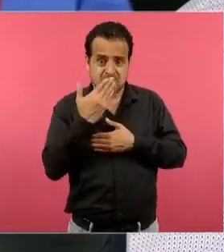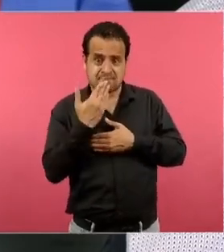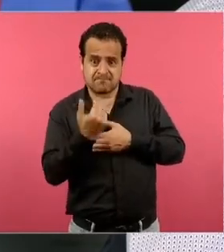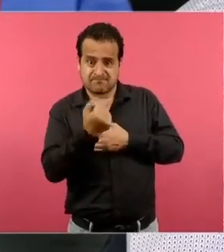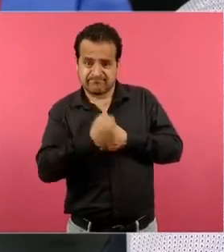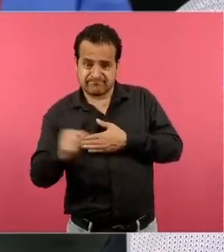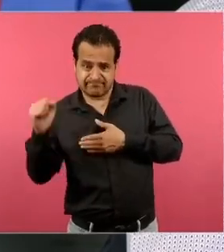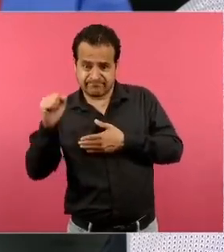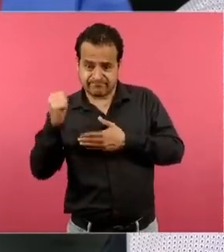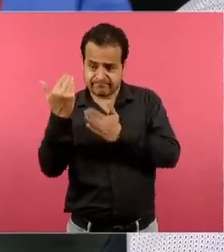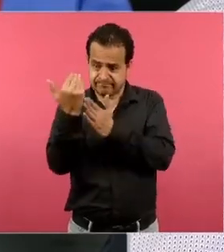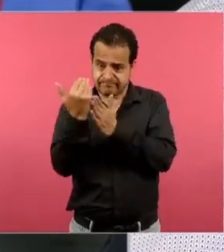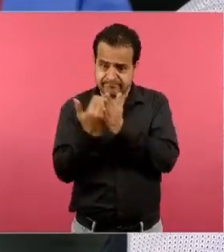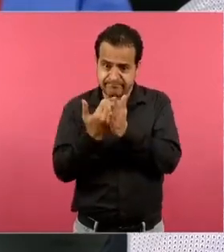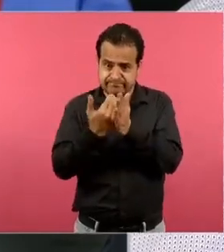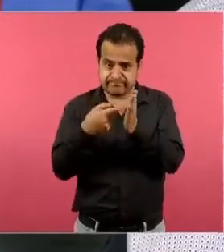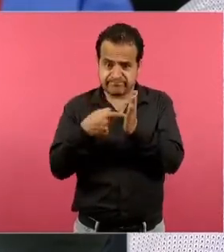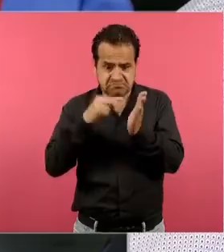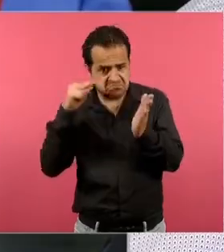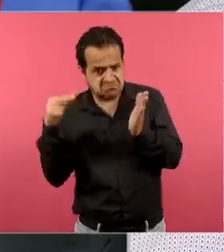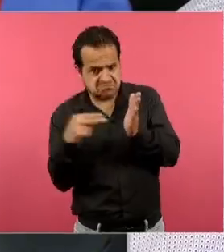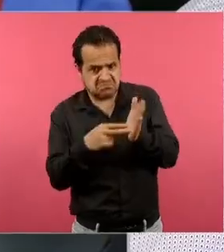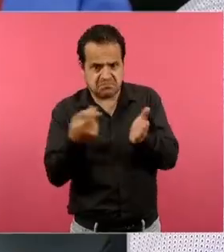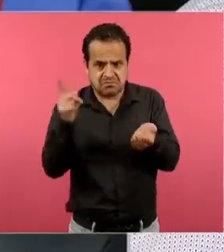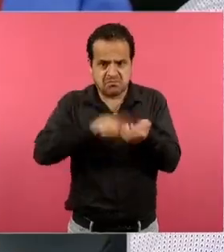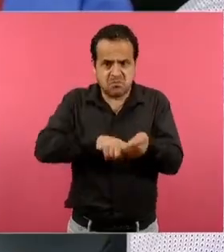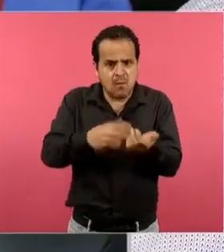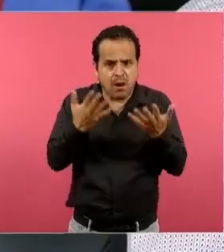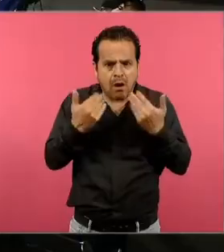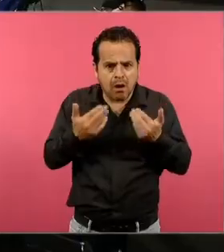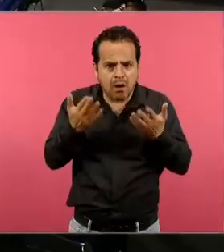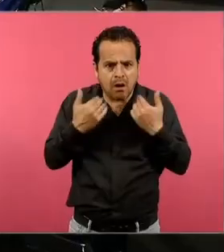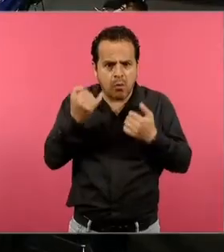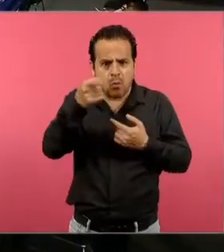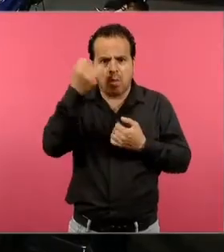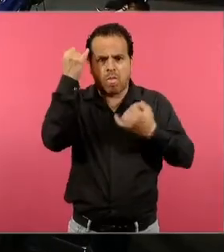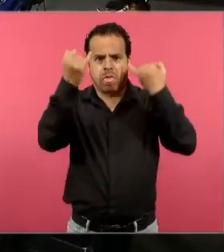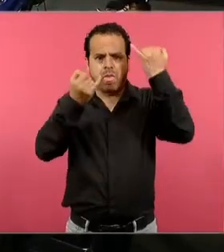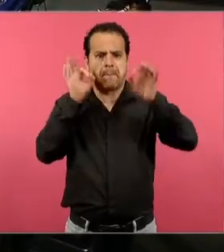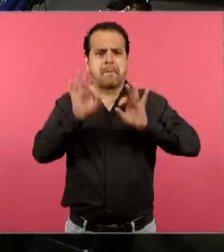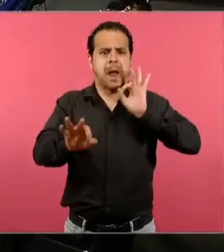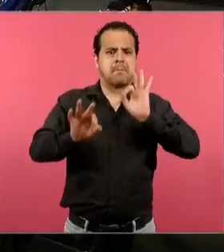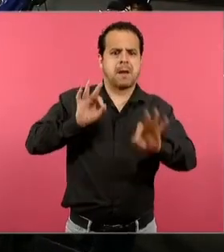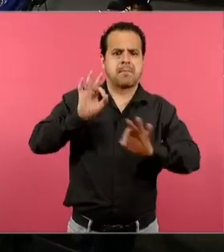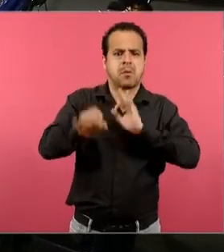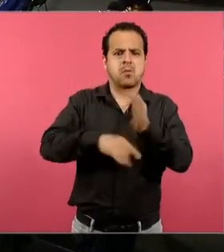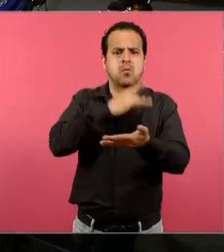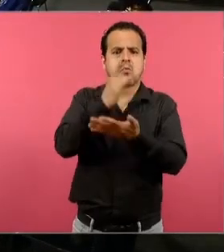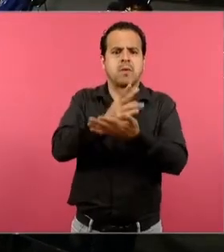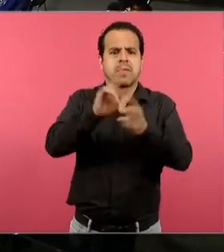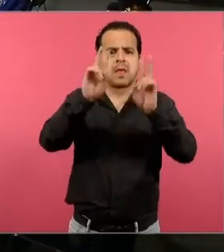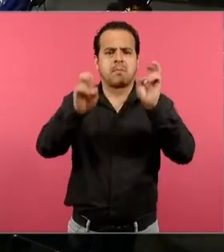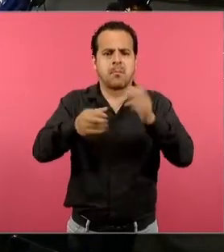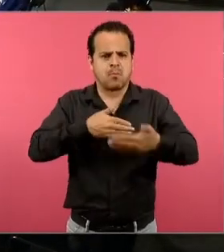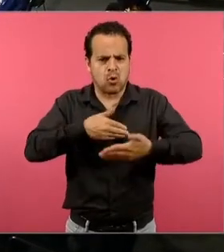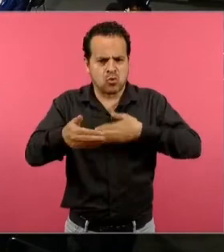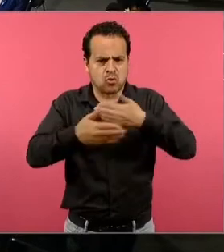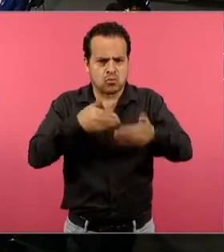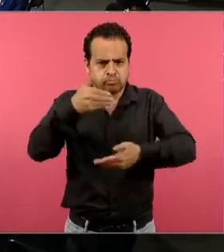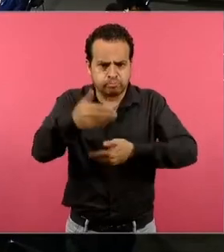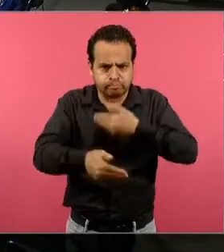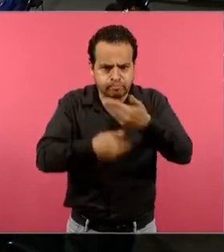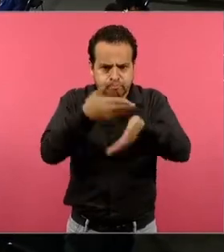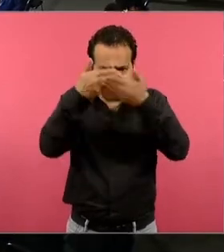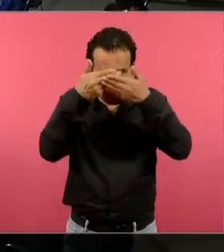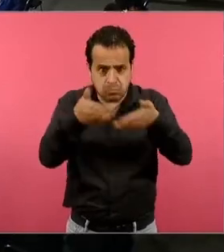los conocimientos que se enseñan a los niños a visiones más modernas. ¿Qué es lo que en su opinión realmente está aquí a debate?